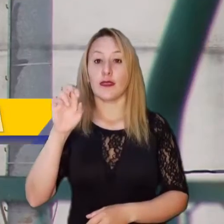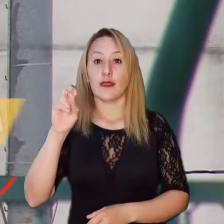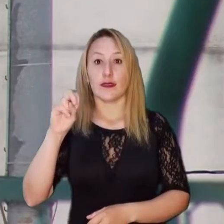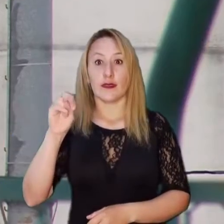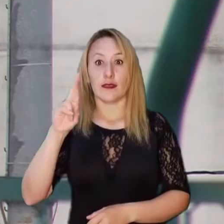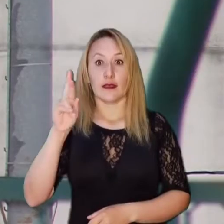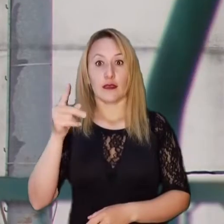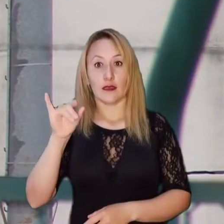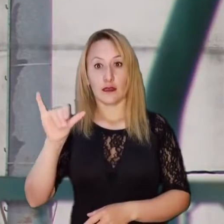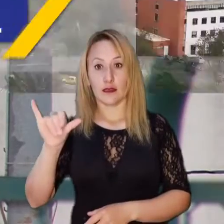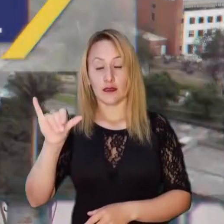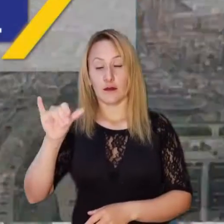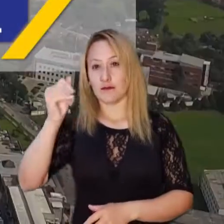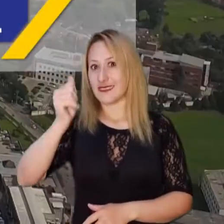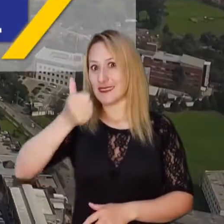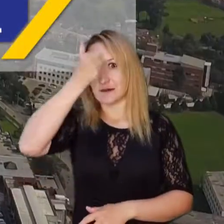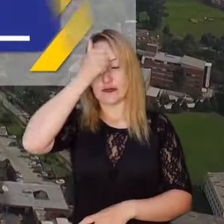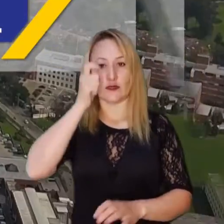la Contraloría General.